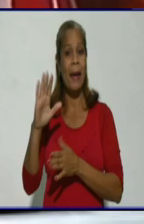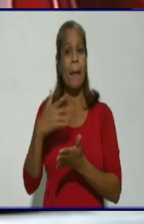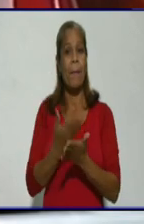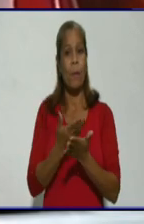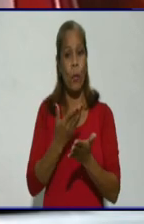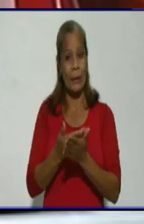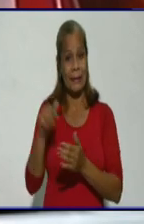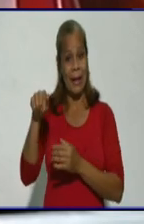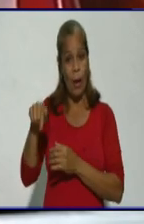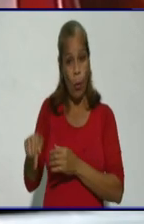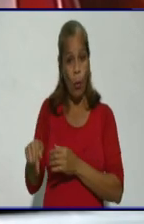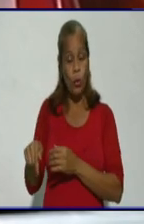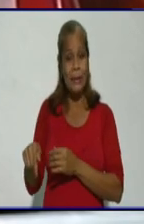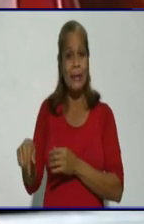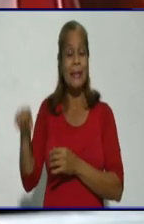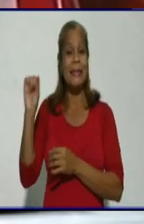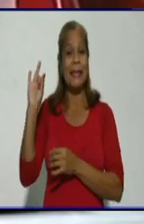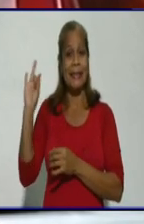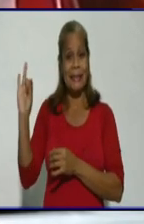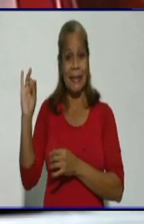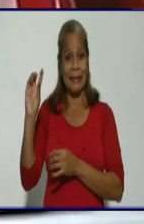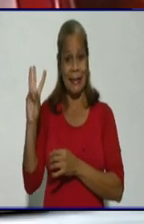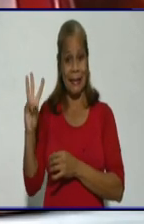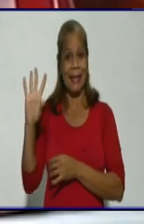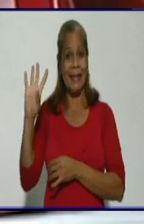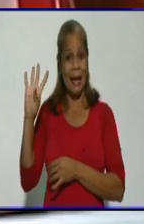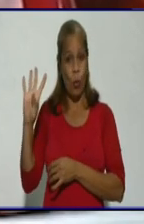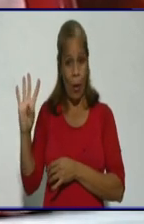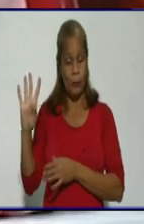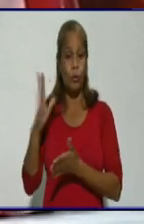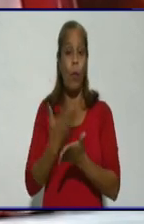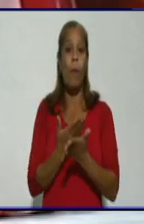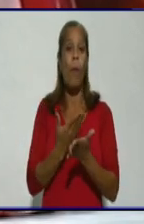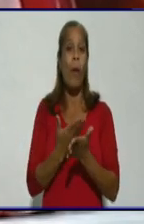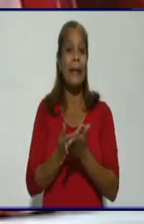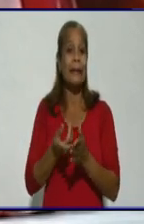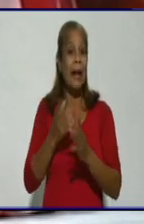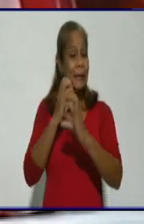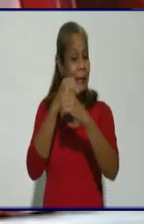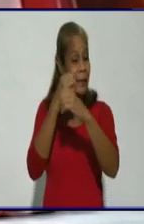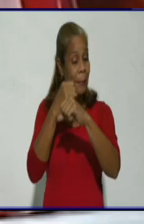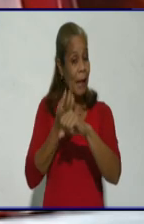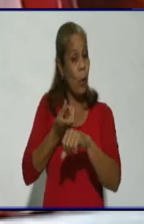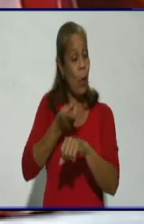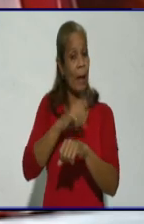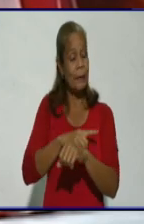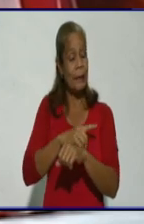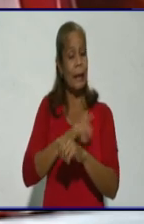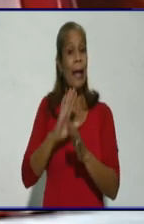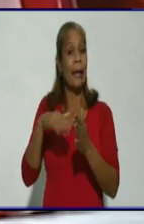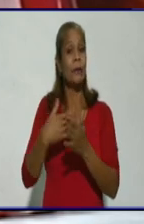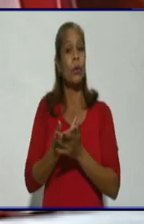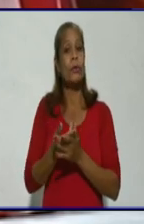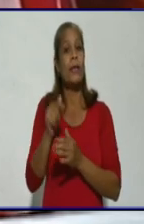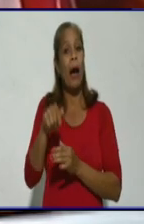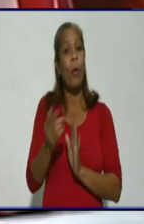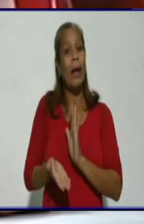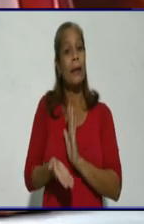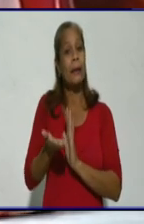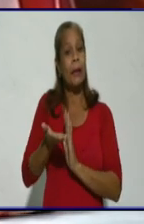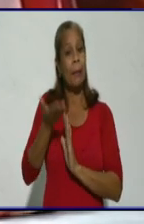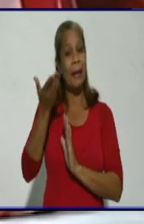734. O sea, al haber un incremento de muestras a examinar,